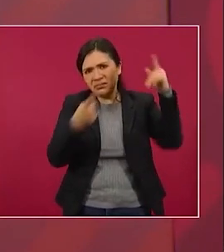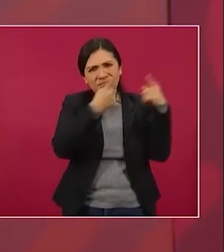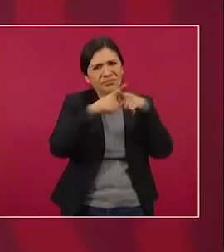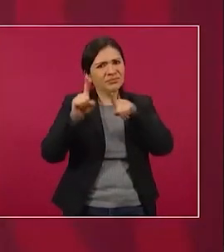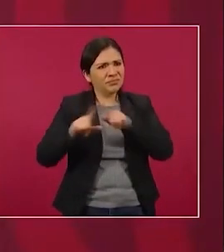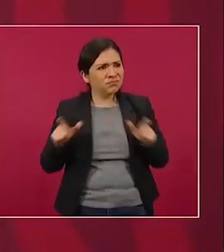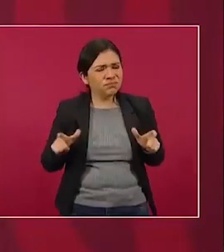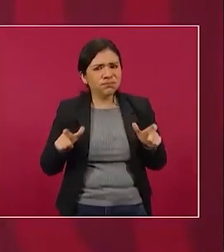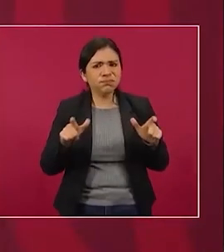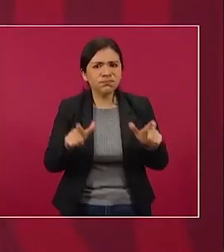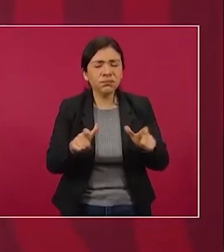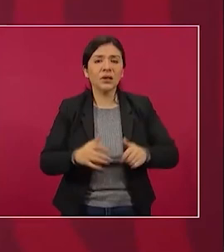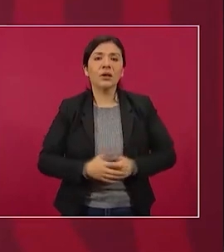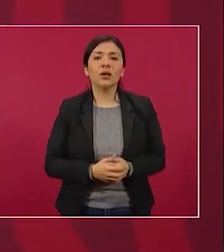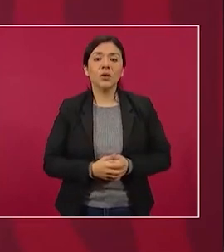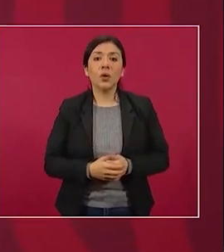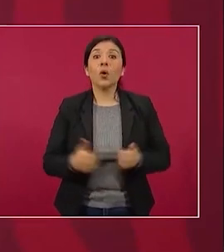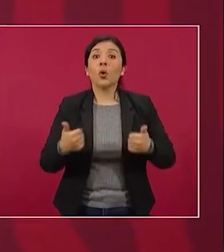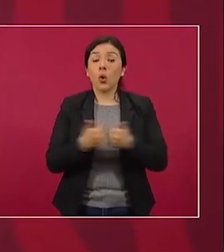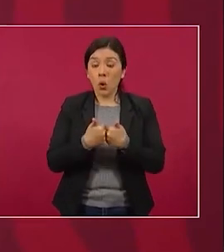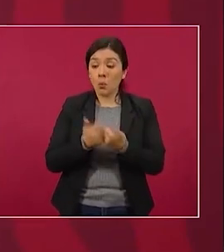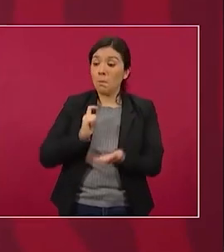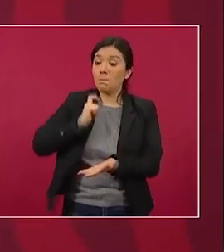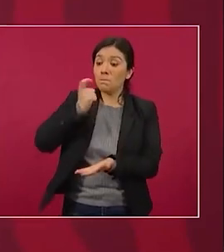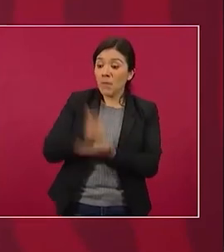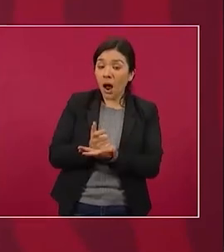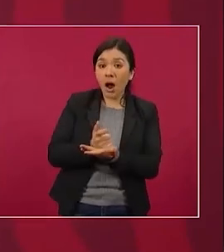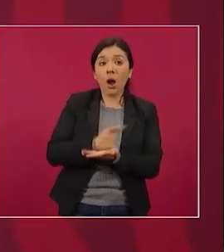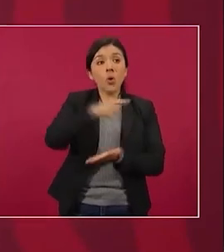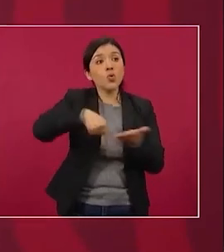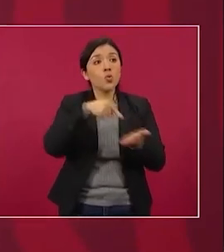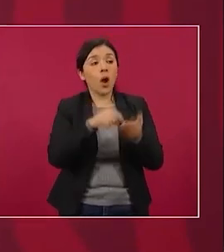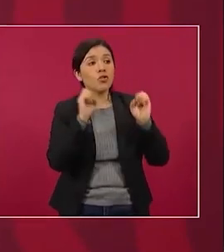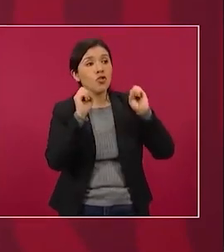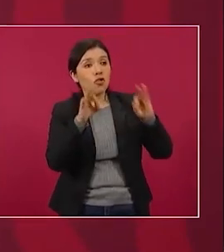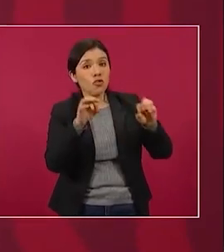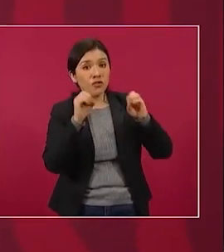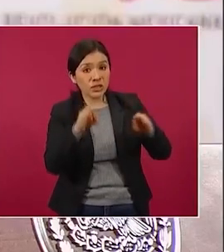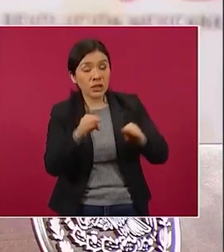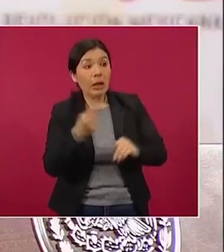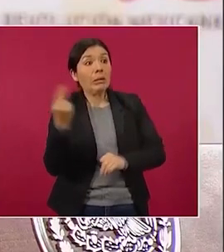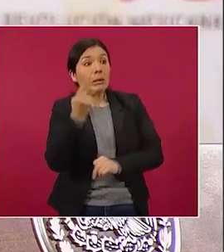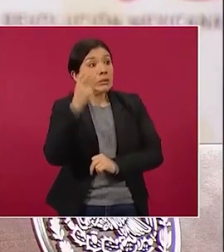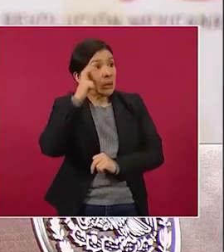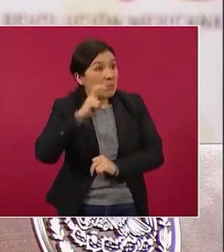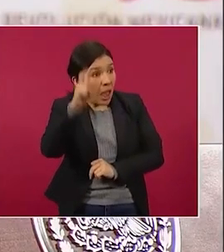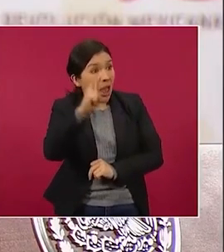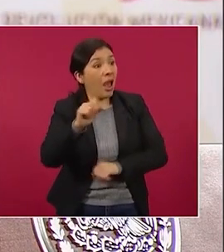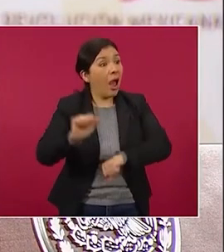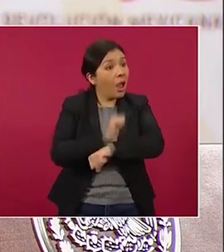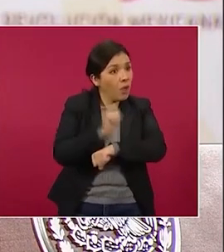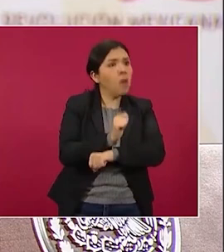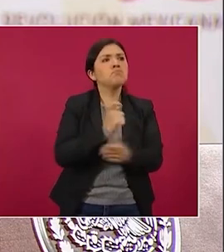Se les pagaban oficinas, viáticos, personal administrativo.